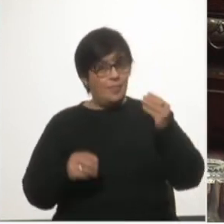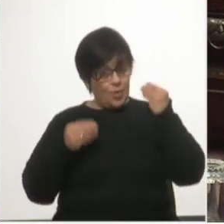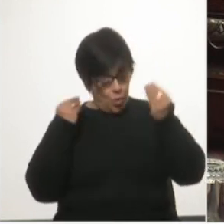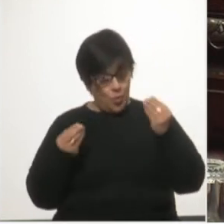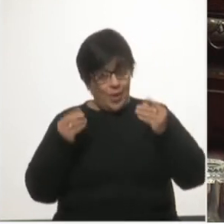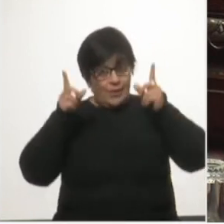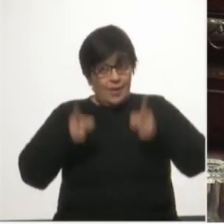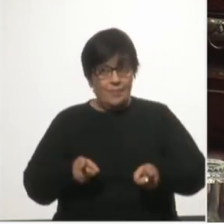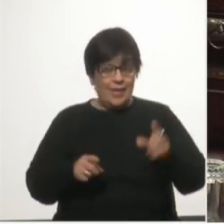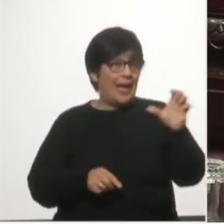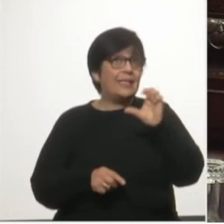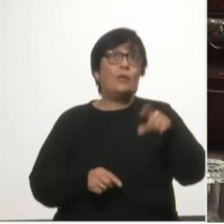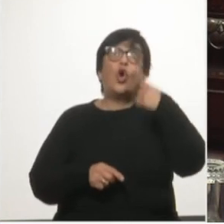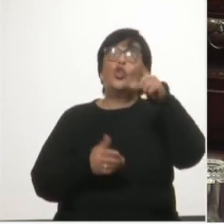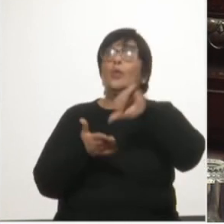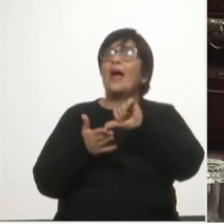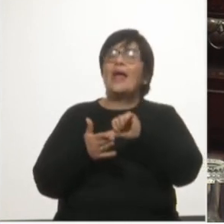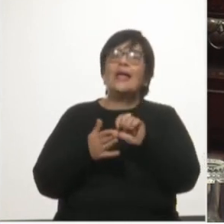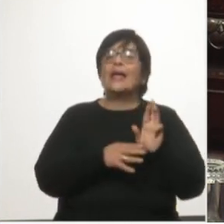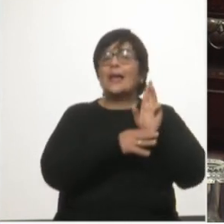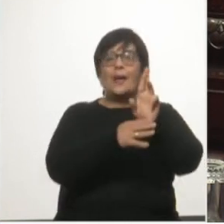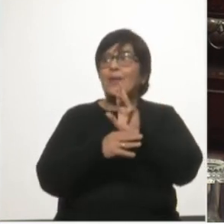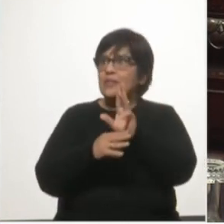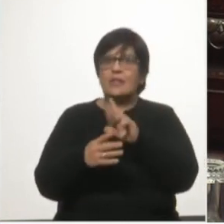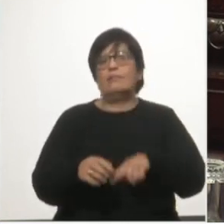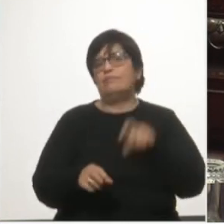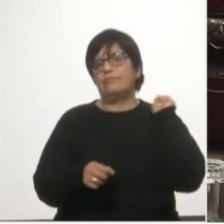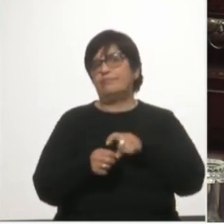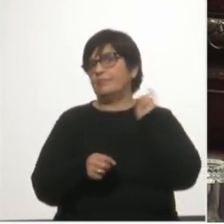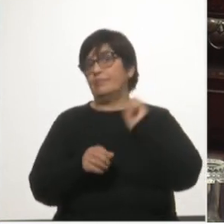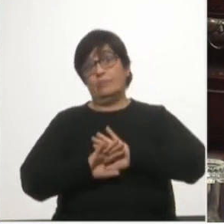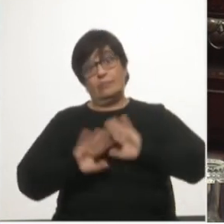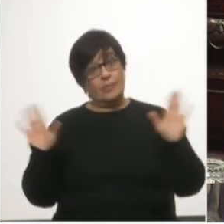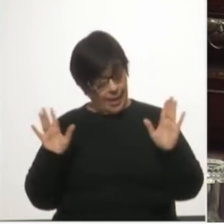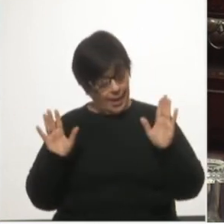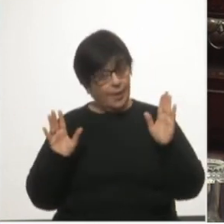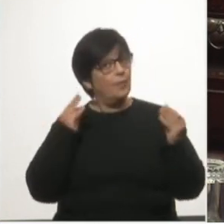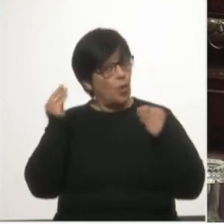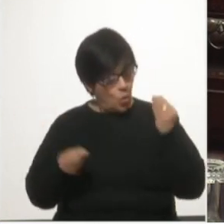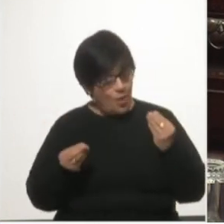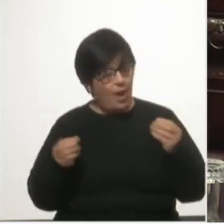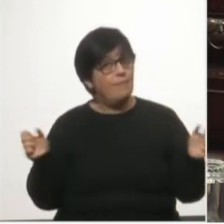temen que las empresas multinacionales que representan se retiren que temen